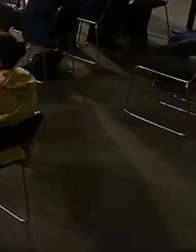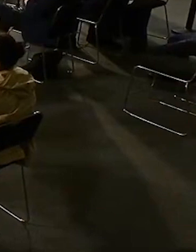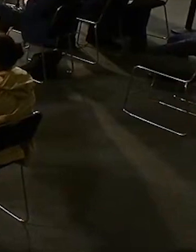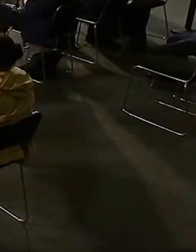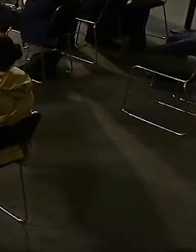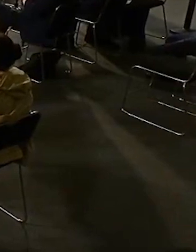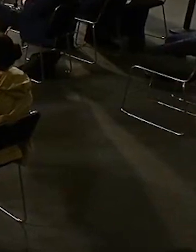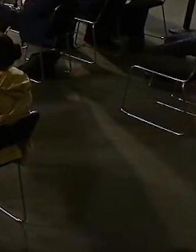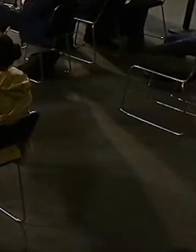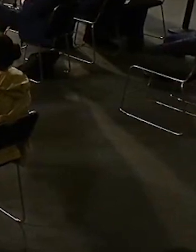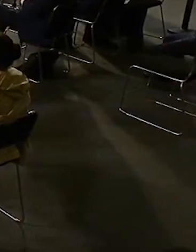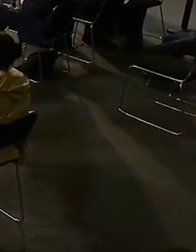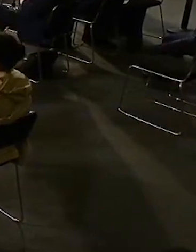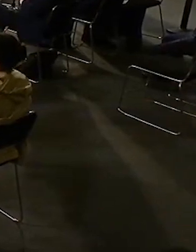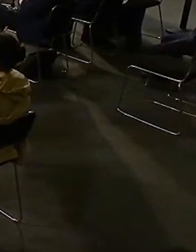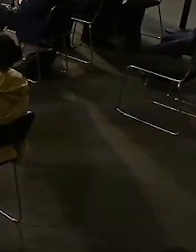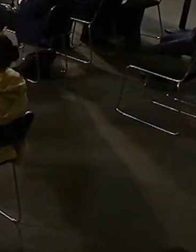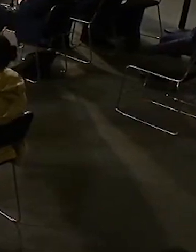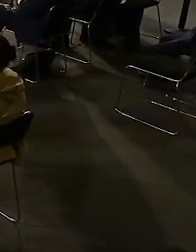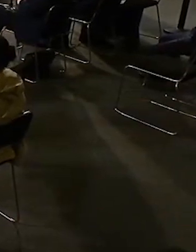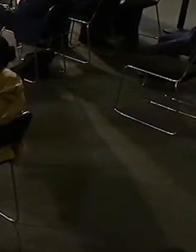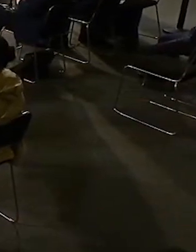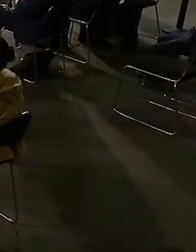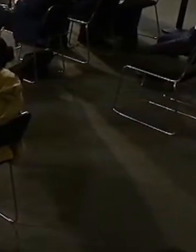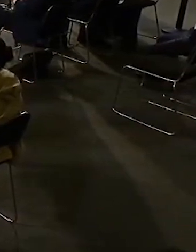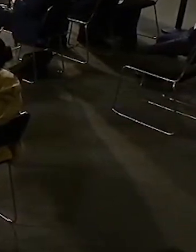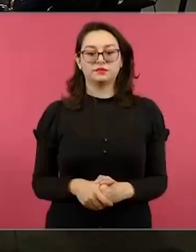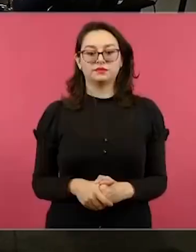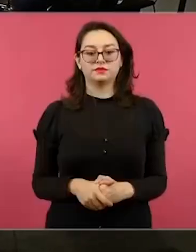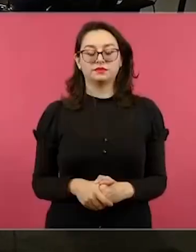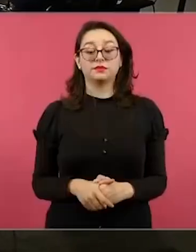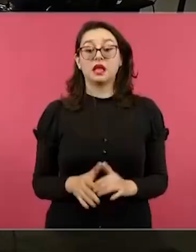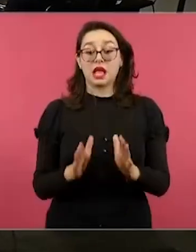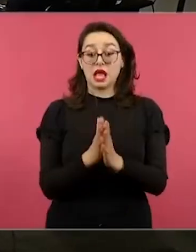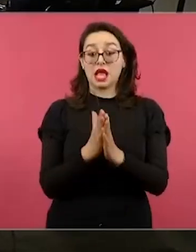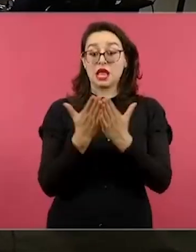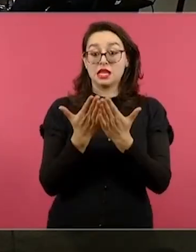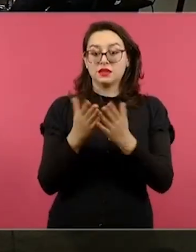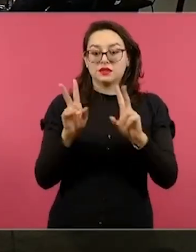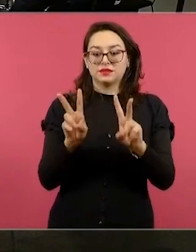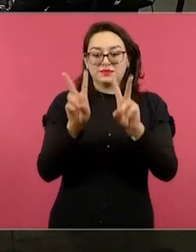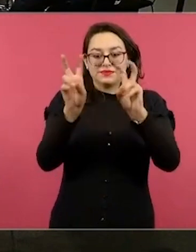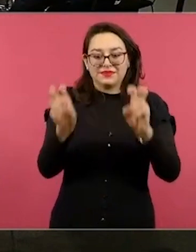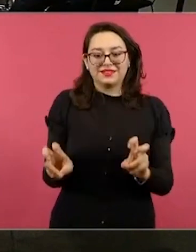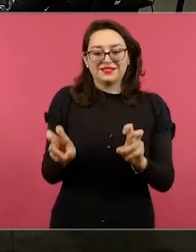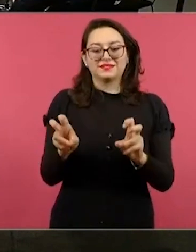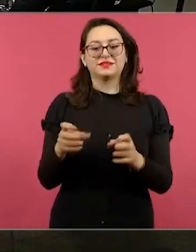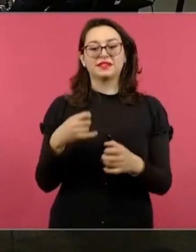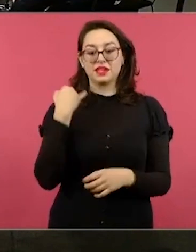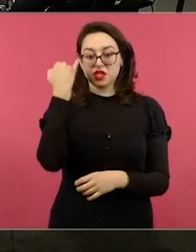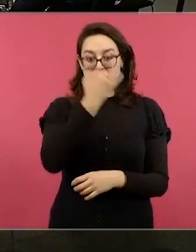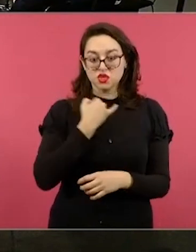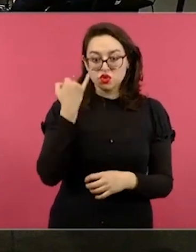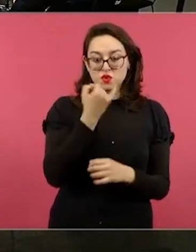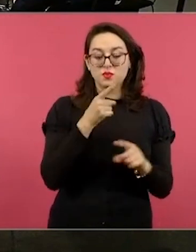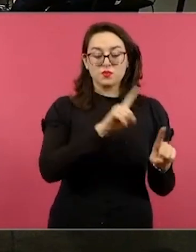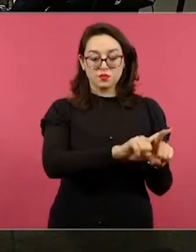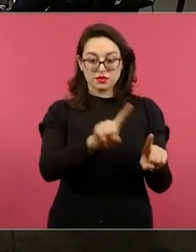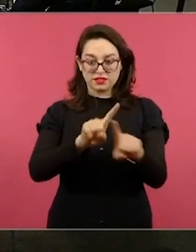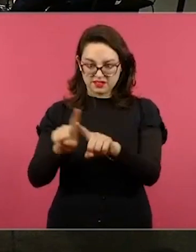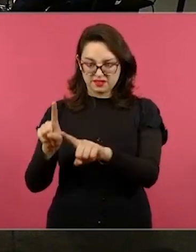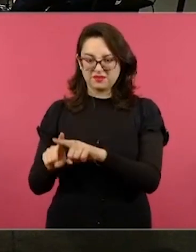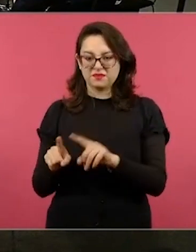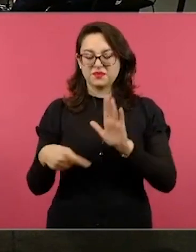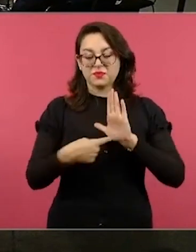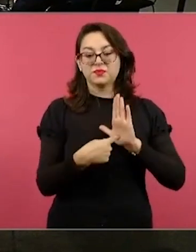Adelante por favor. El libro de nuestros de múltiples lenguajes nos presenta mediante imágenes,